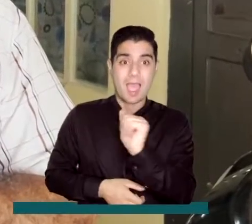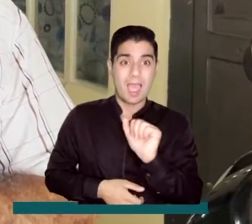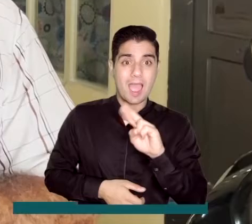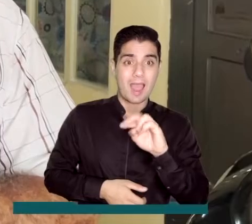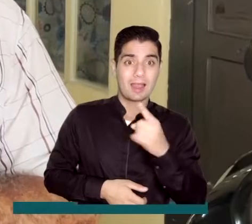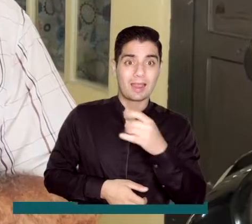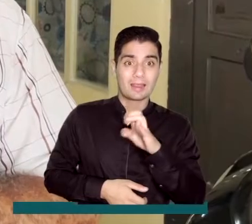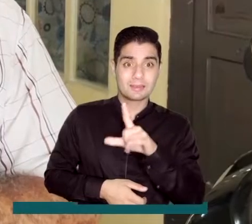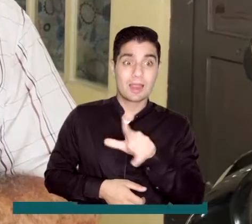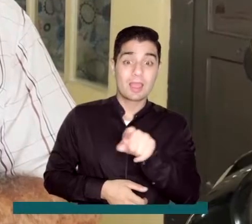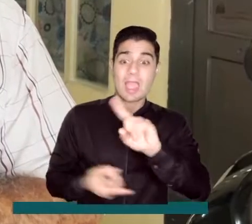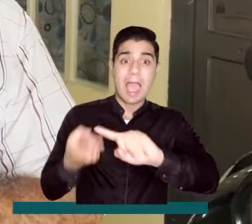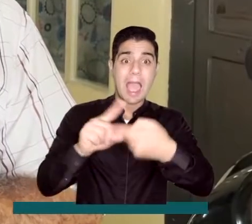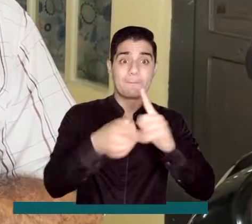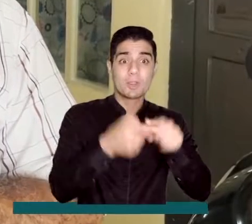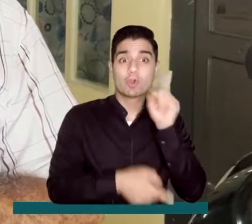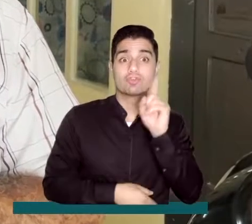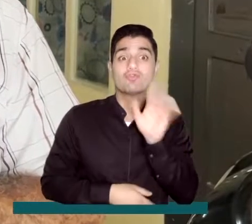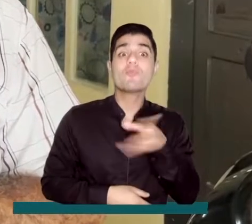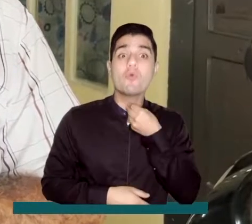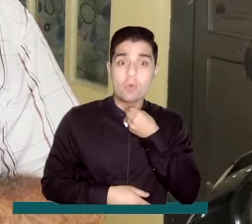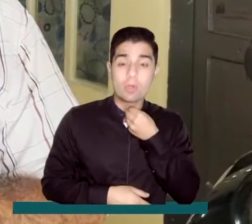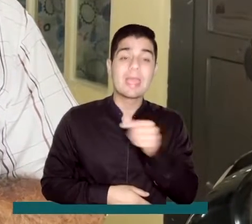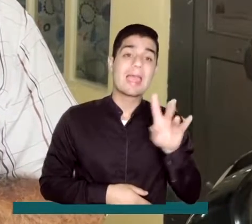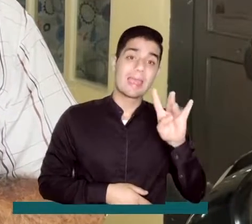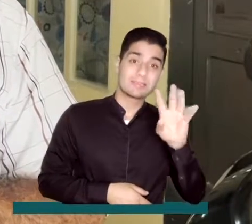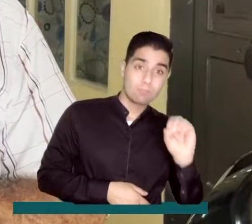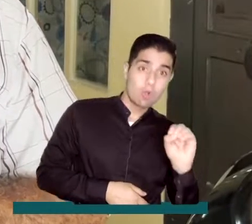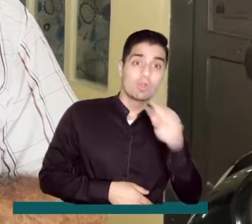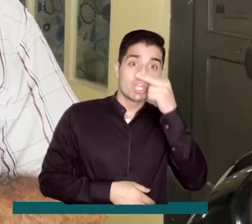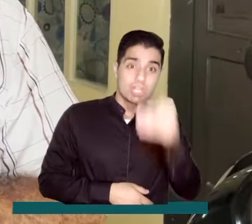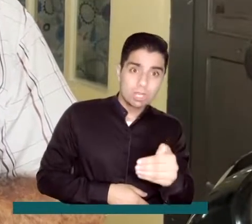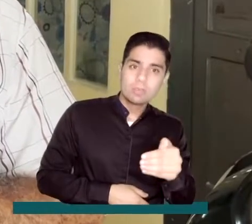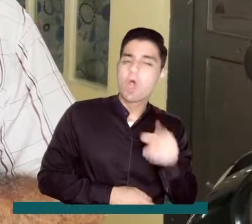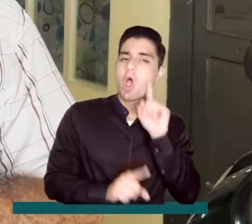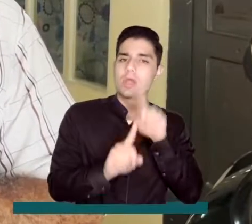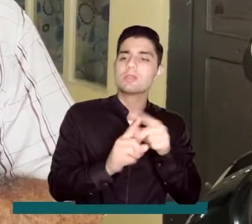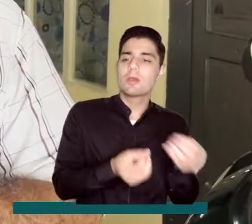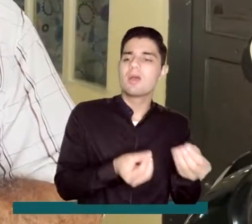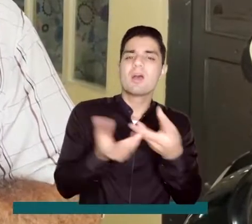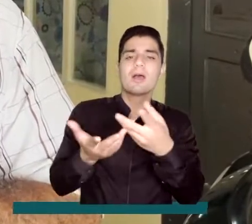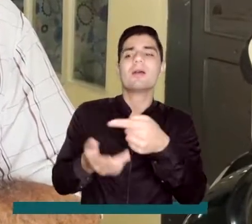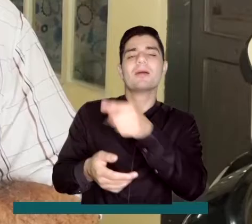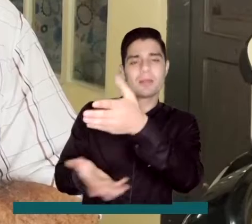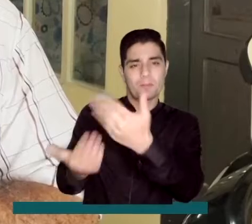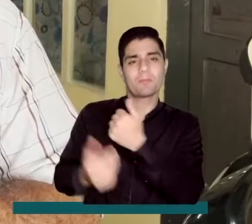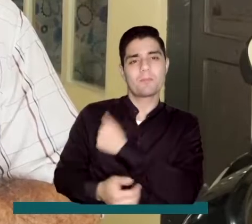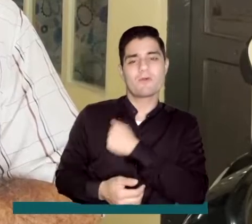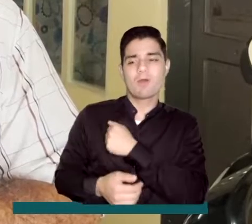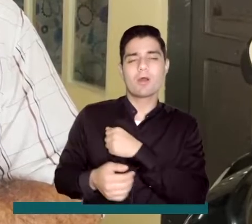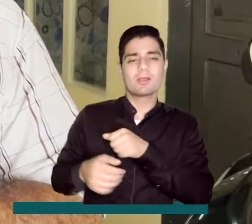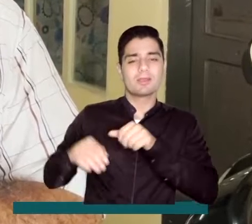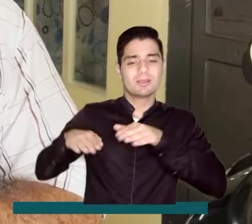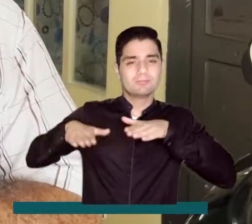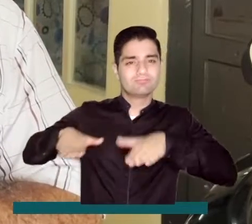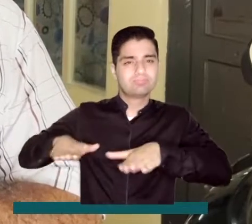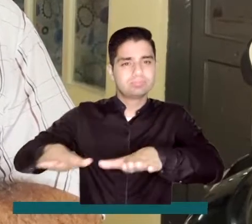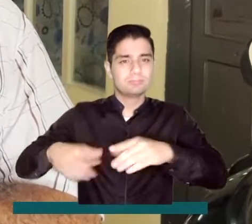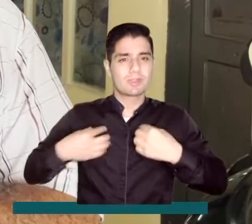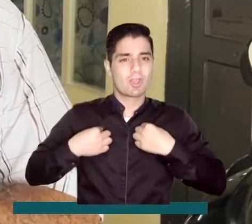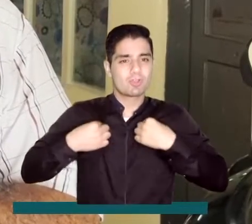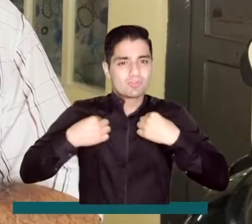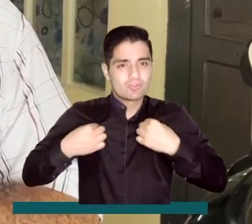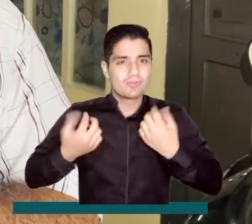Ángela y sus amigos sordomudos con su esposo y su niño para mandarle a hacer las confecciones a nivel de sudaderas,